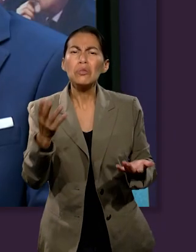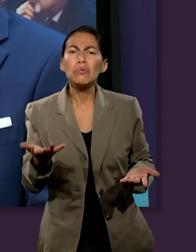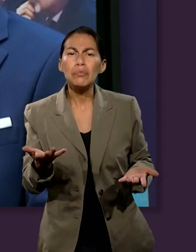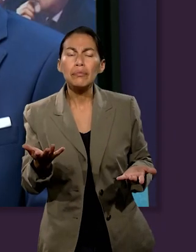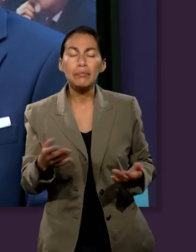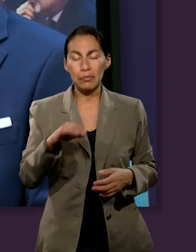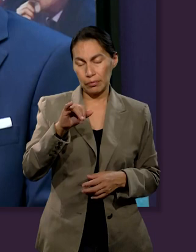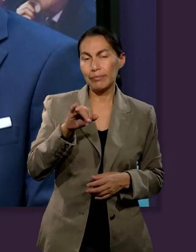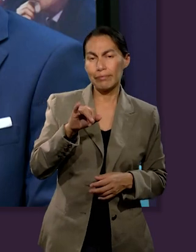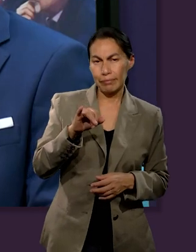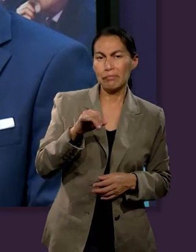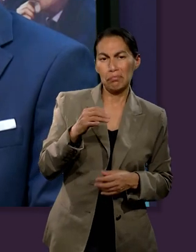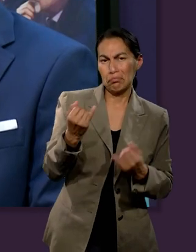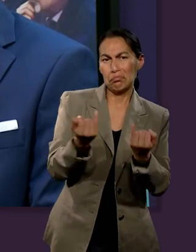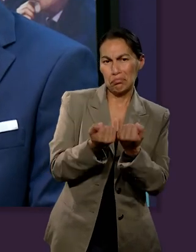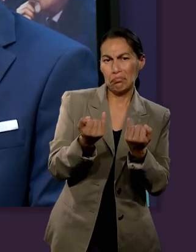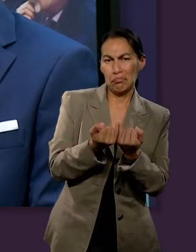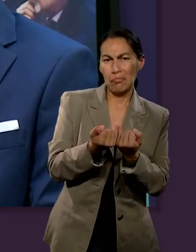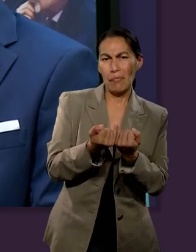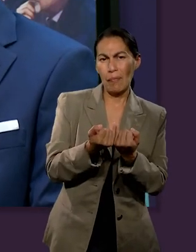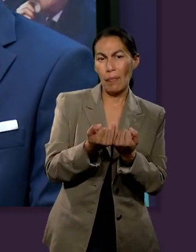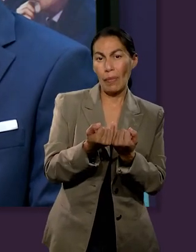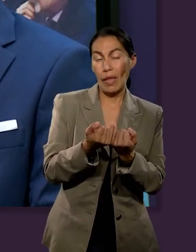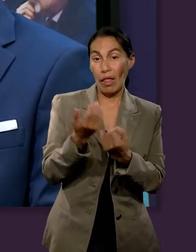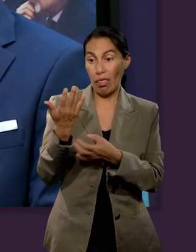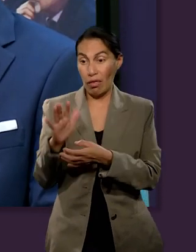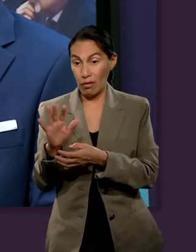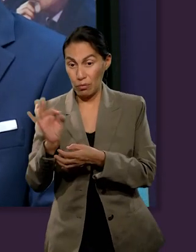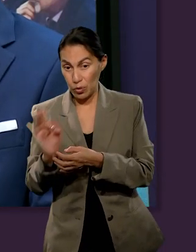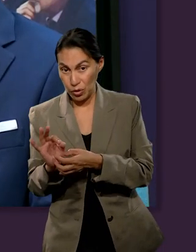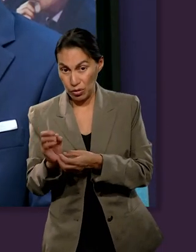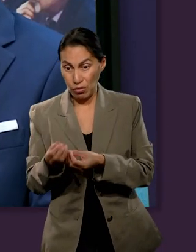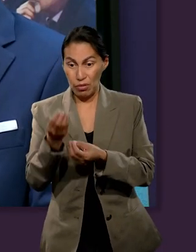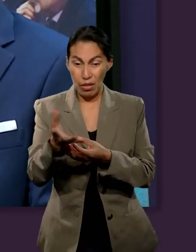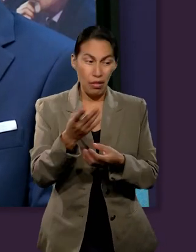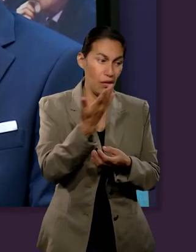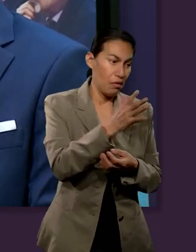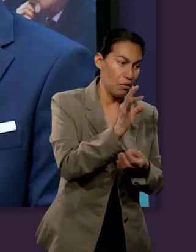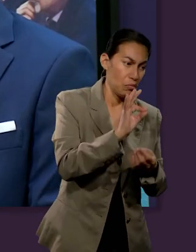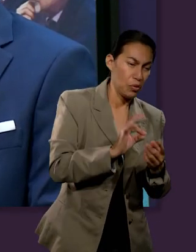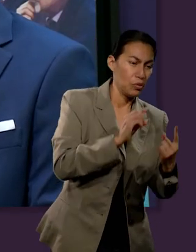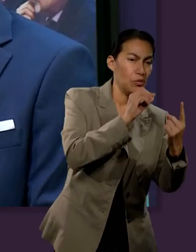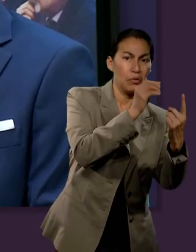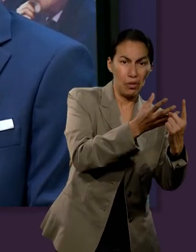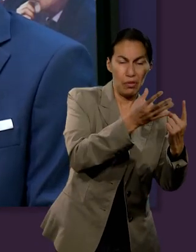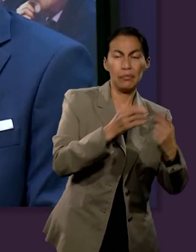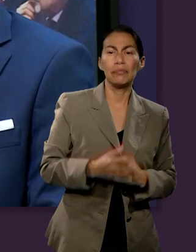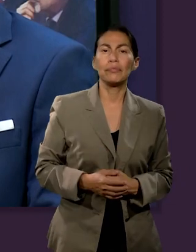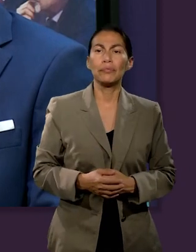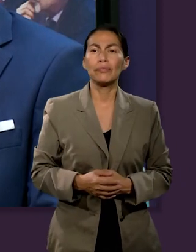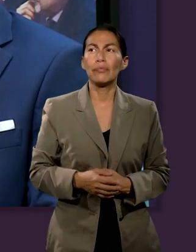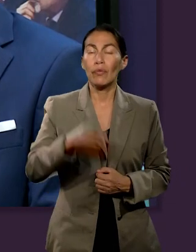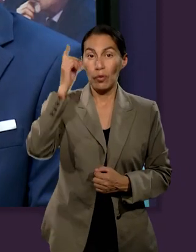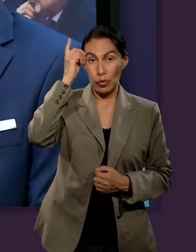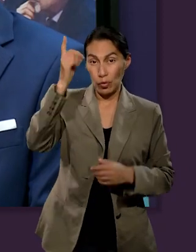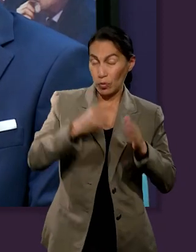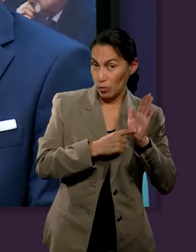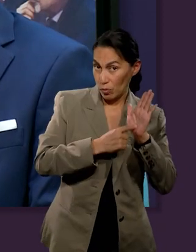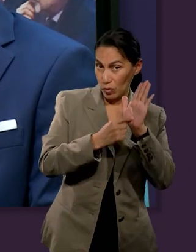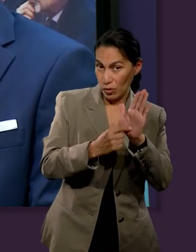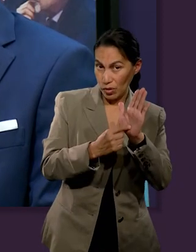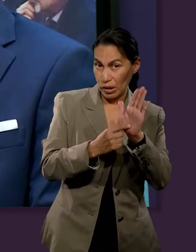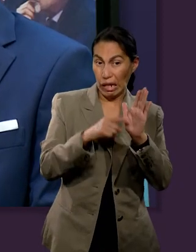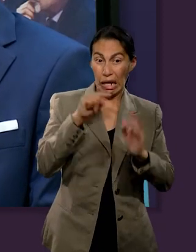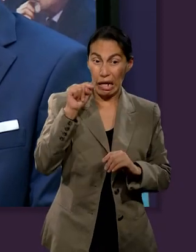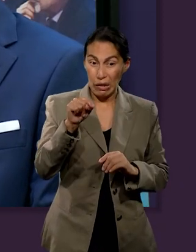Es igual prácticamente porque se refiere al 10% de los que ellos tenían, sus ganancias. Entonces, vemos que Dios